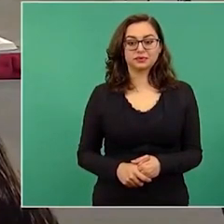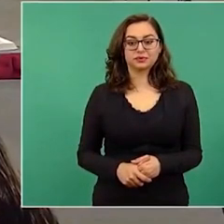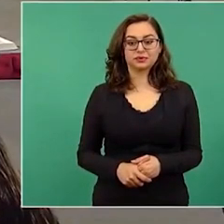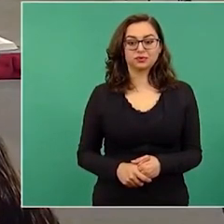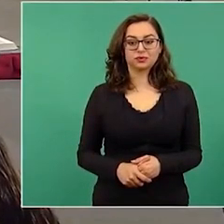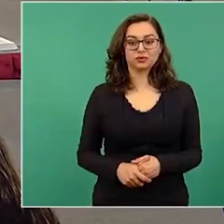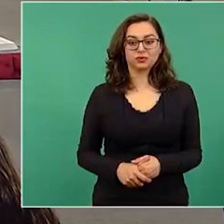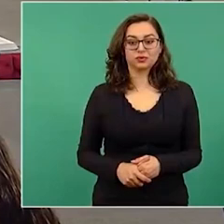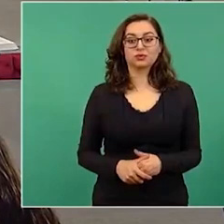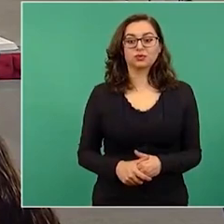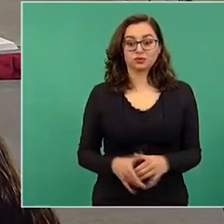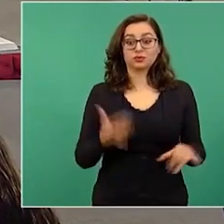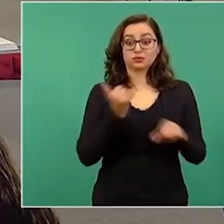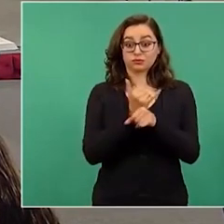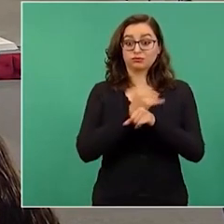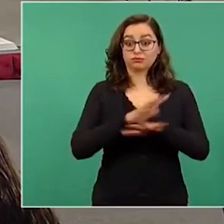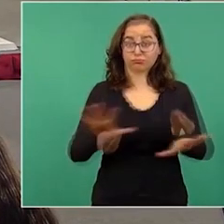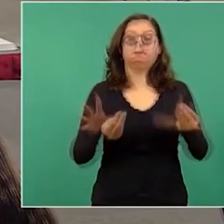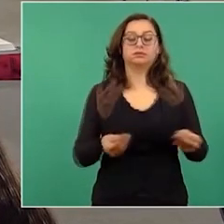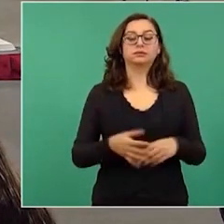Porque ahí hay mucha información.